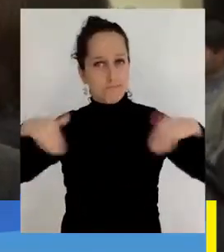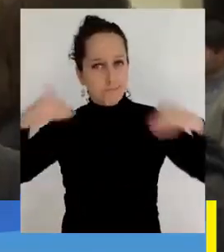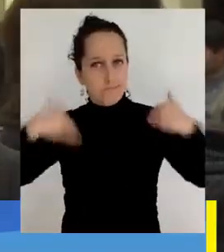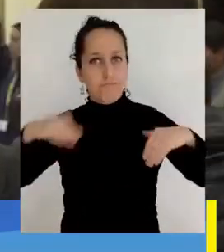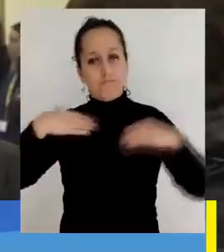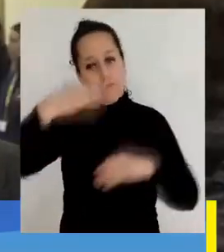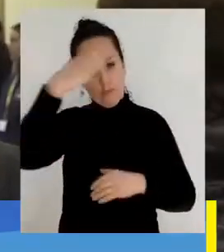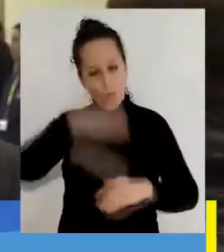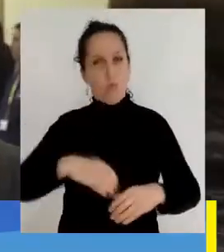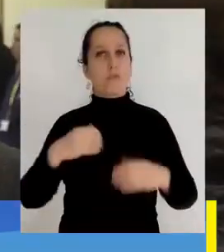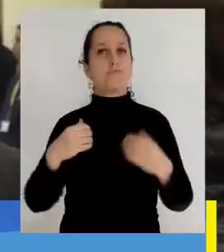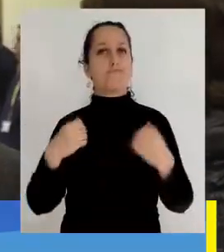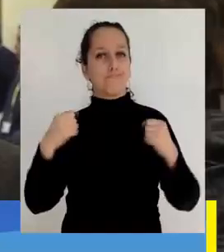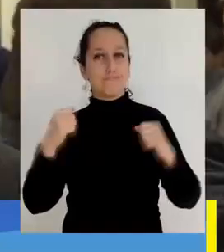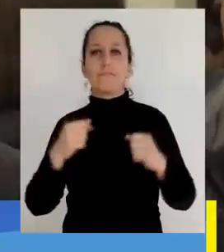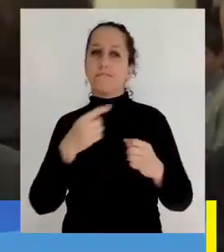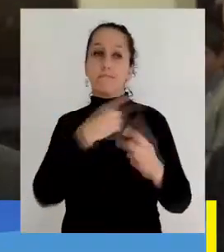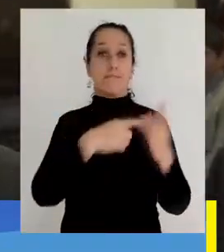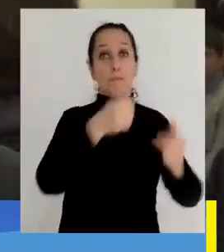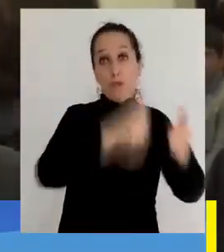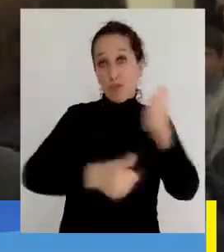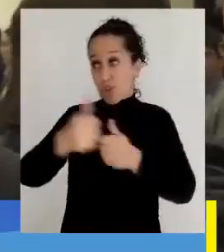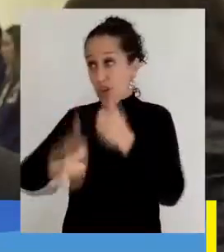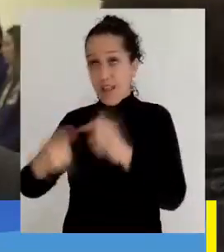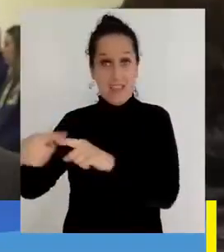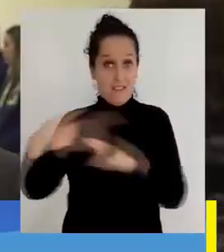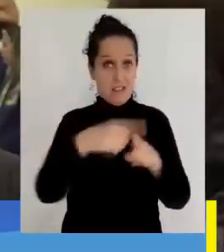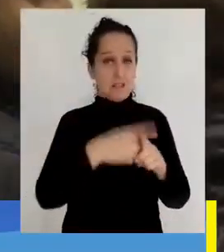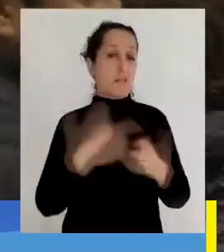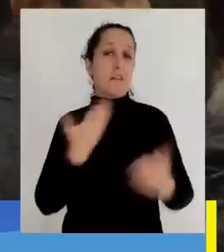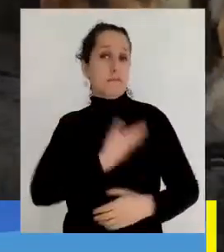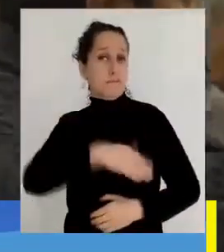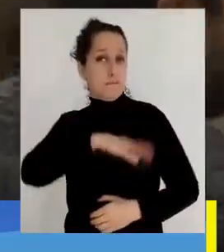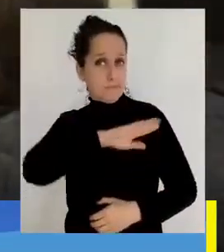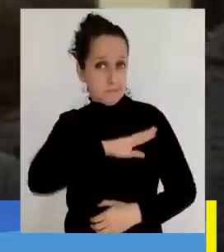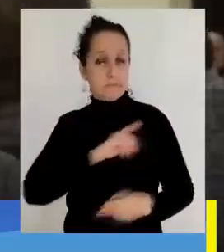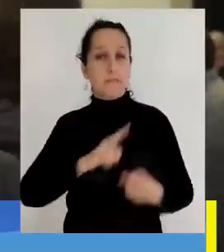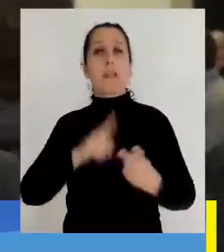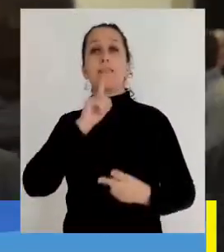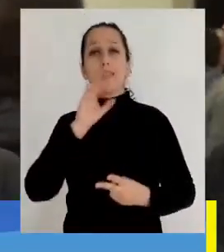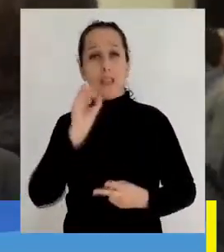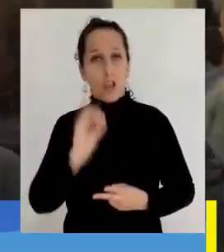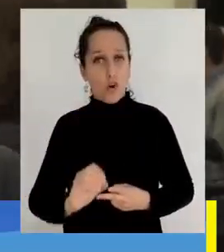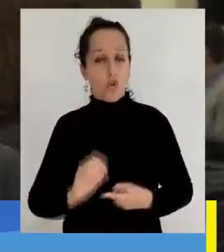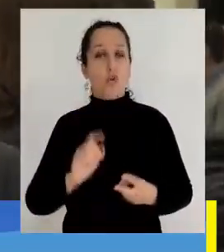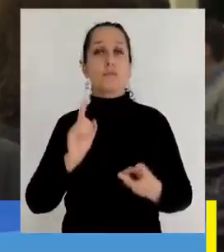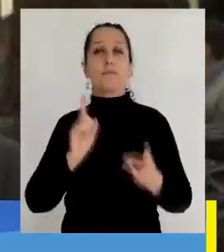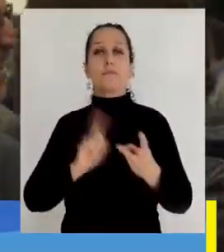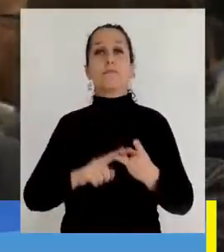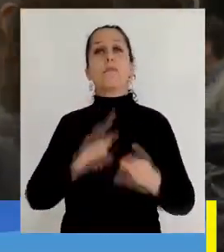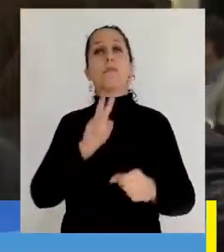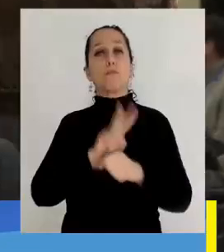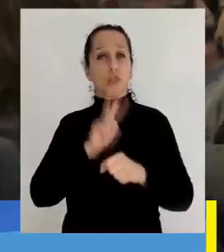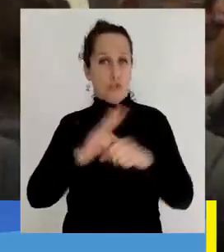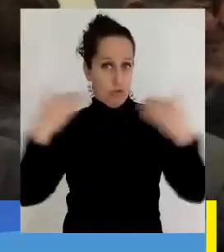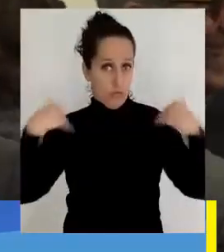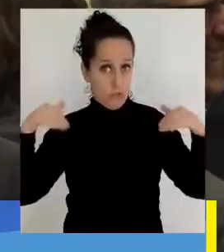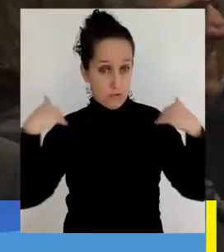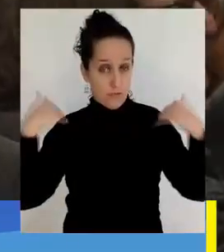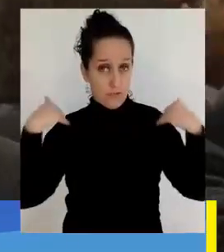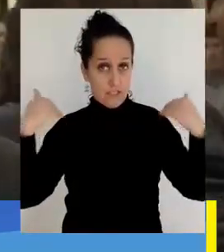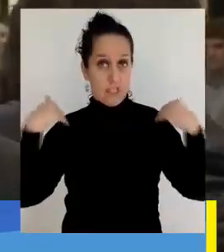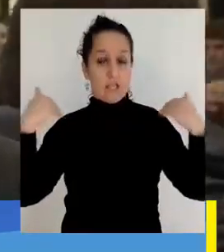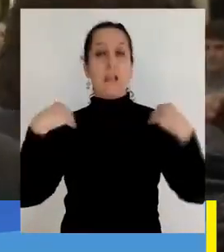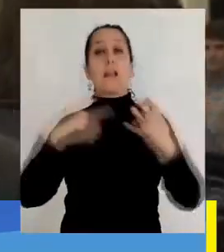mantención física. Nosotros aquí tenemos un equipo multidisciplinario que está compuesto por trabajadora social, terapeuta ocupacional, profesor de educación